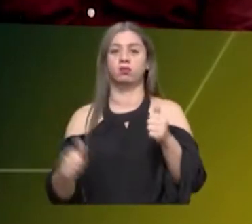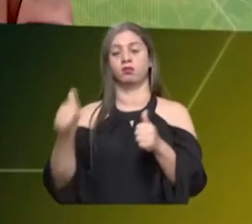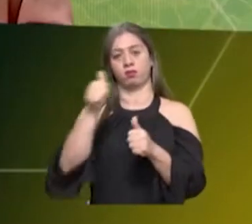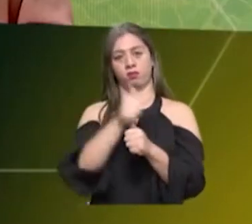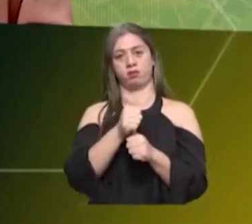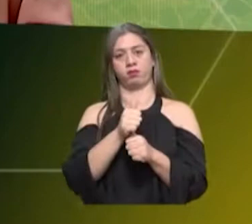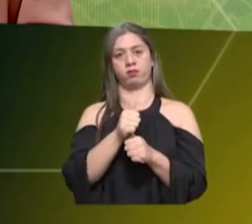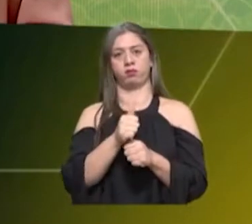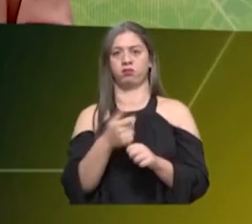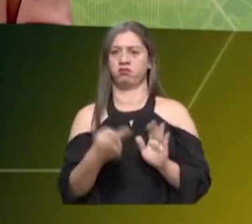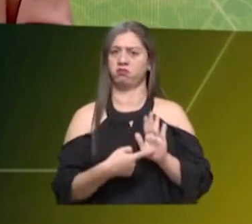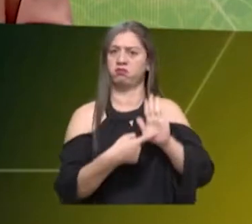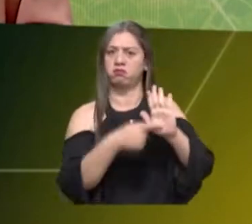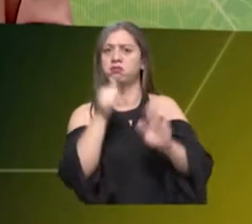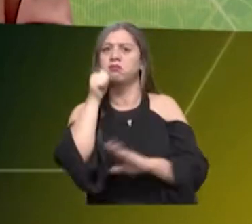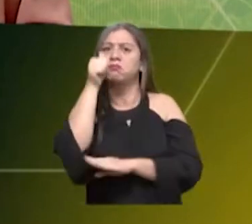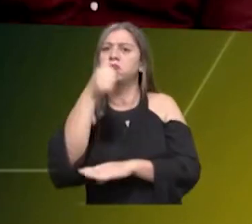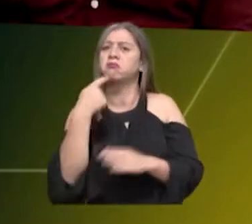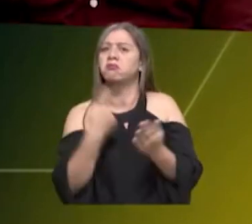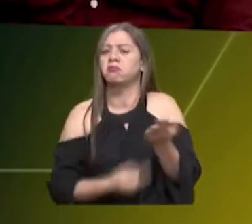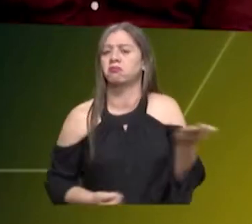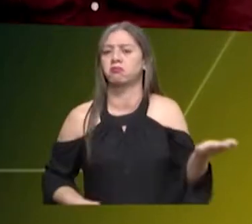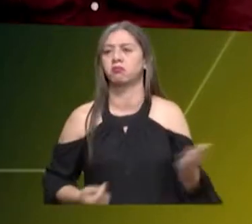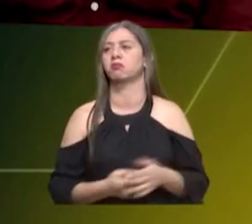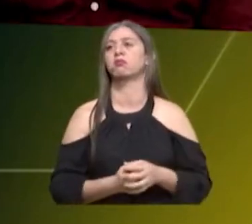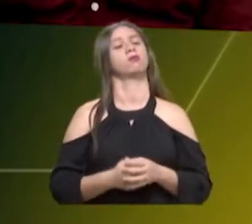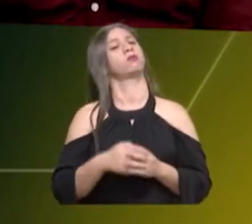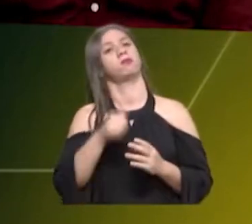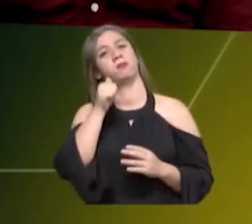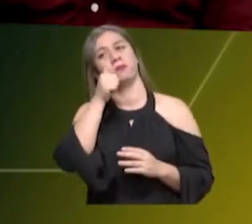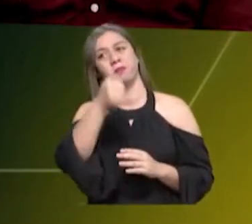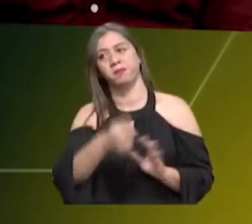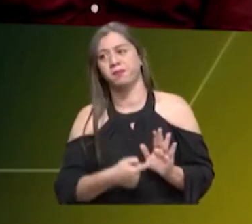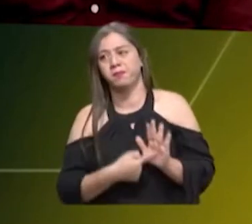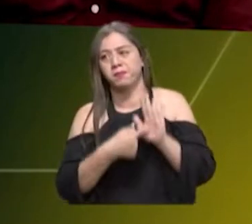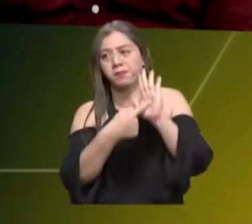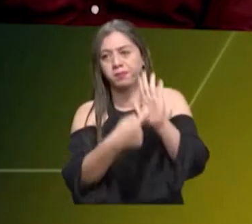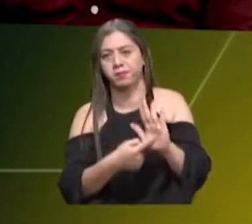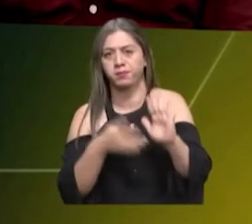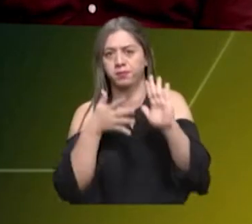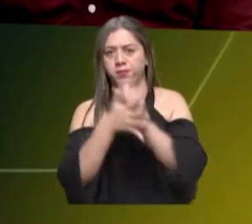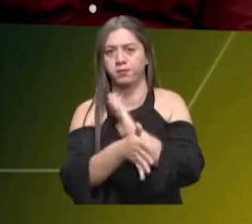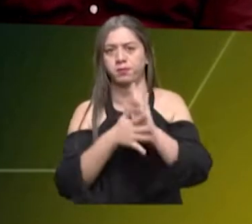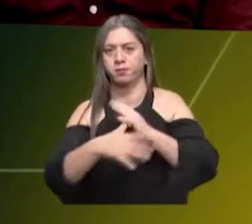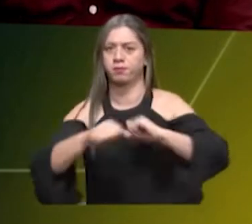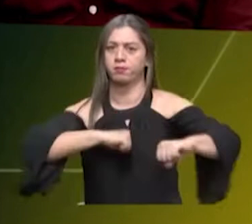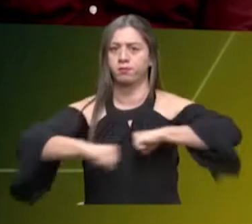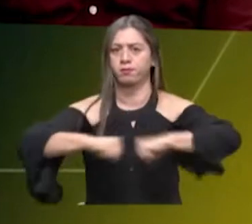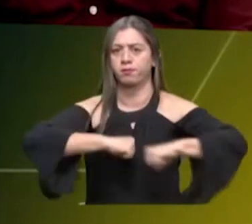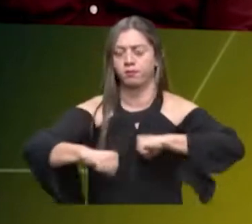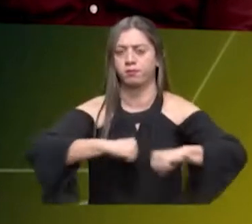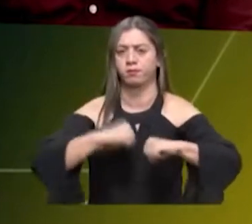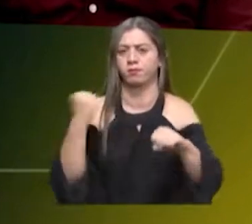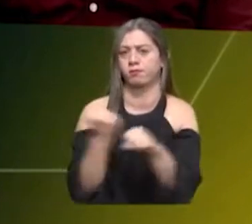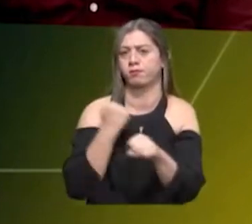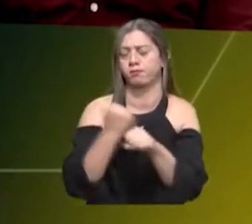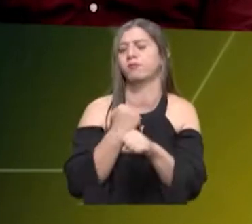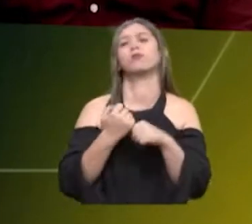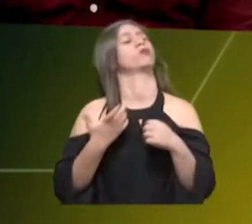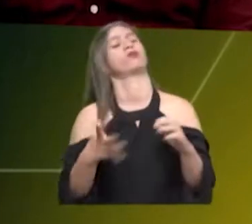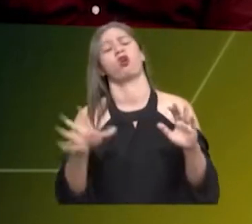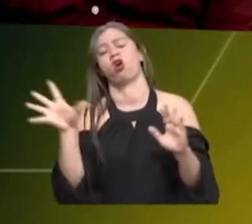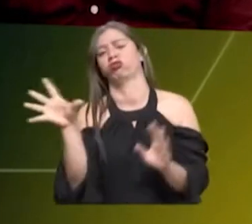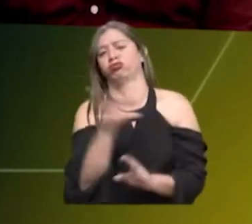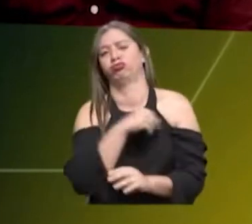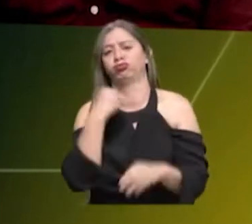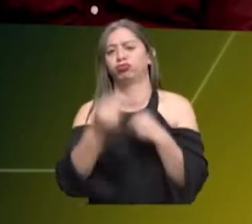¿Qué se les va a presentar mañana? Bueno, mañana se van a presentar el informe de gestión, que es el informe que contiene todo